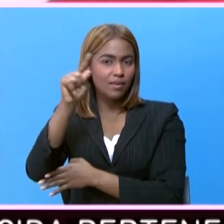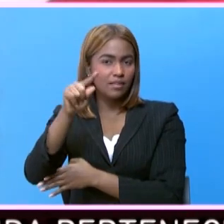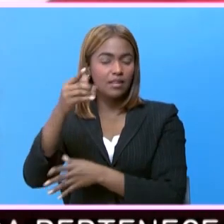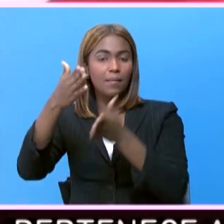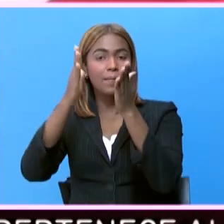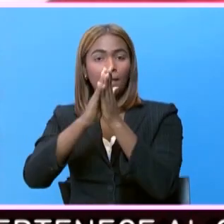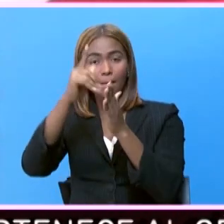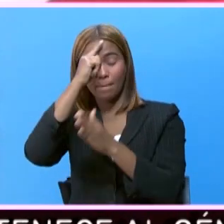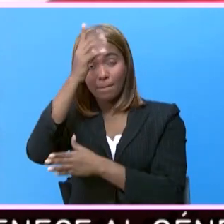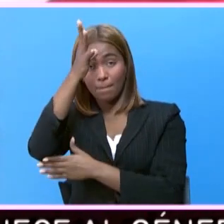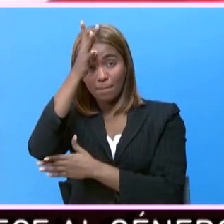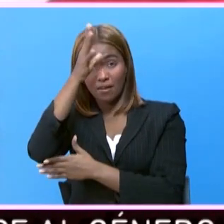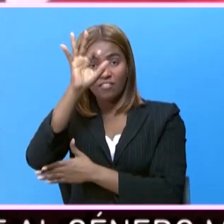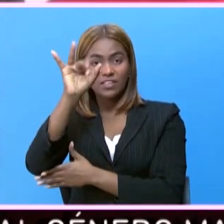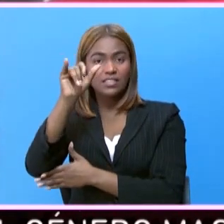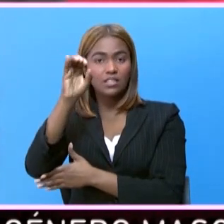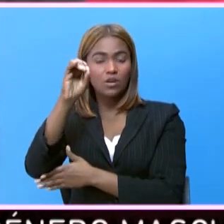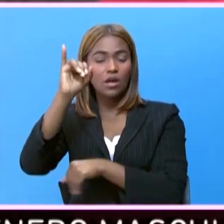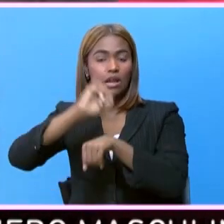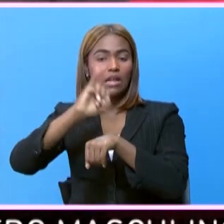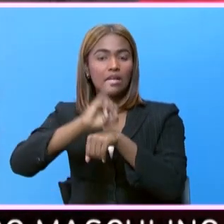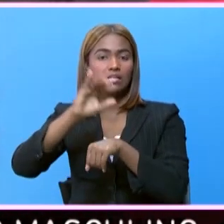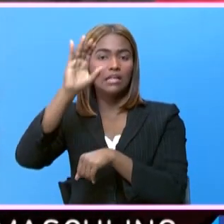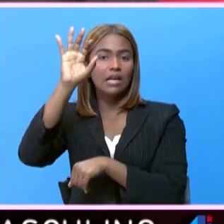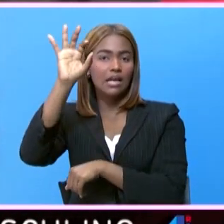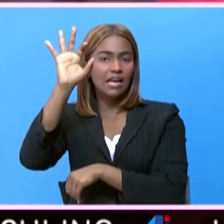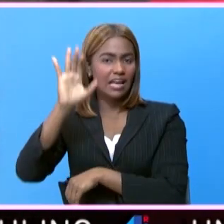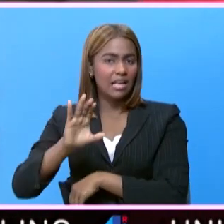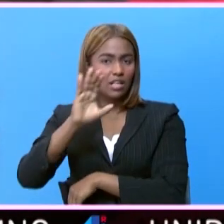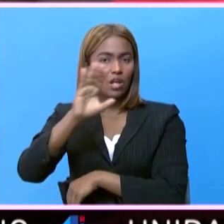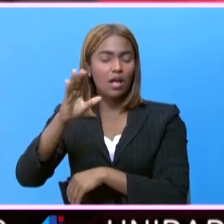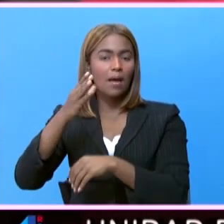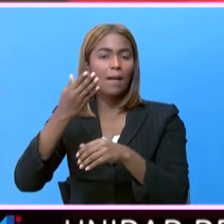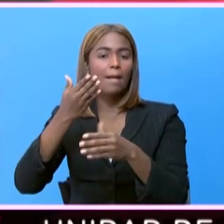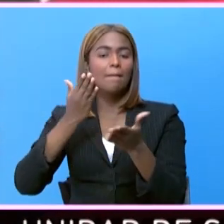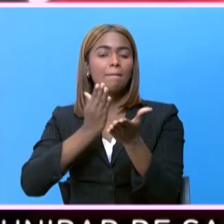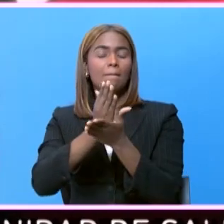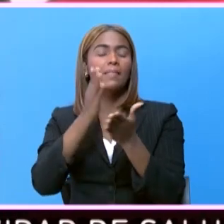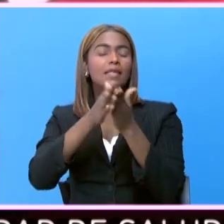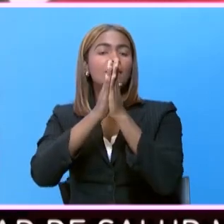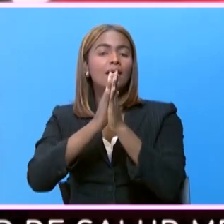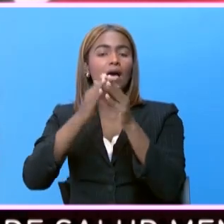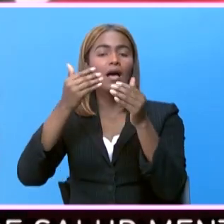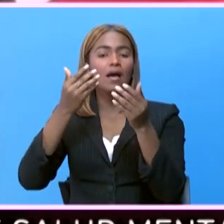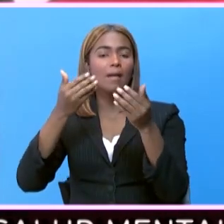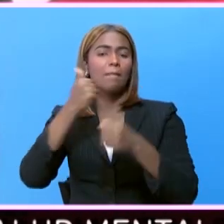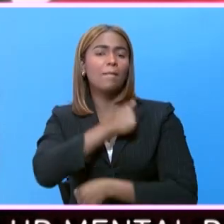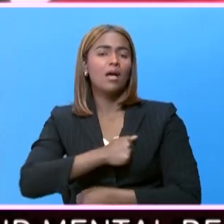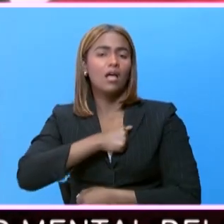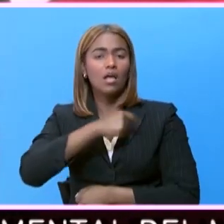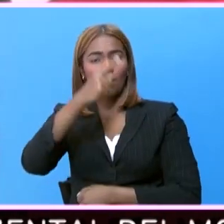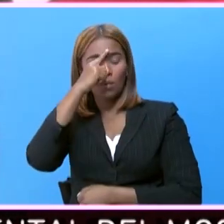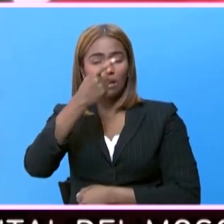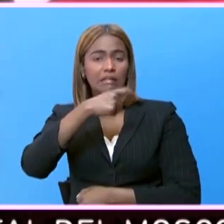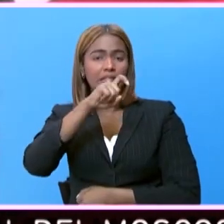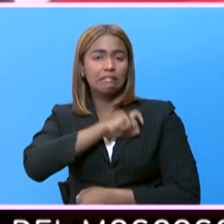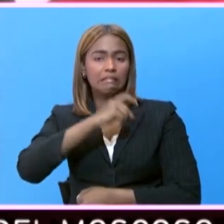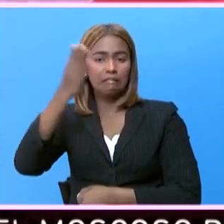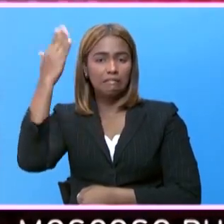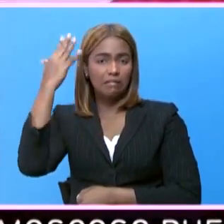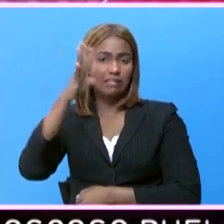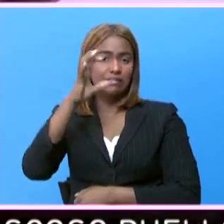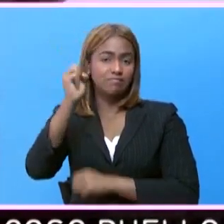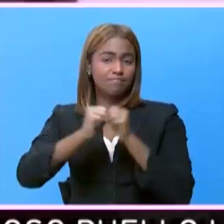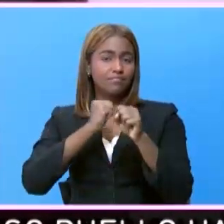solicitó al Papa Francisco que la Iglesia Católica pida perdón por los abusos cometidos durante la conquista española hace 500 años.